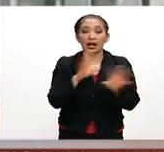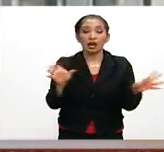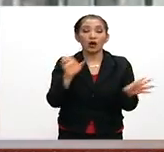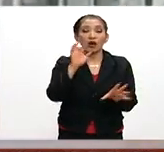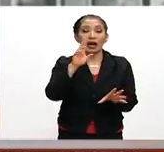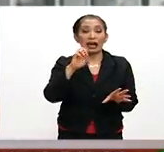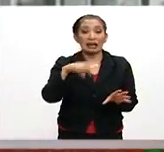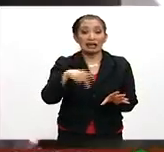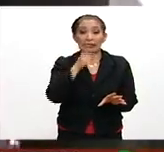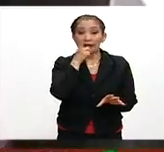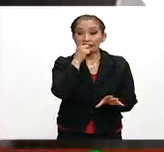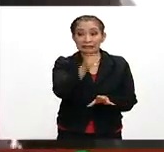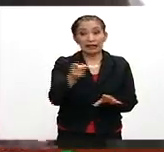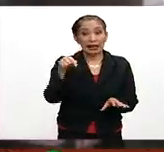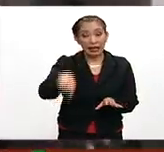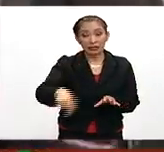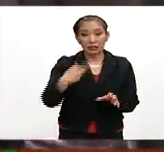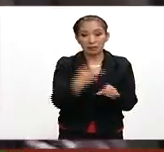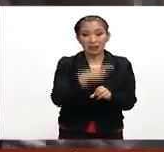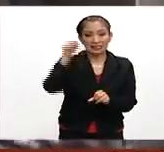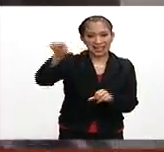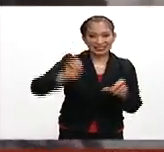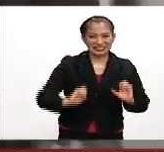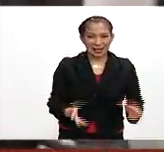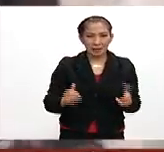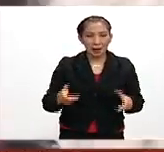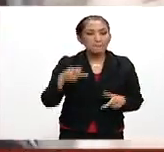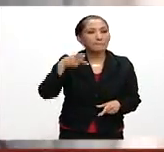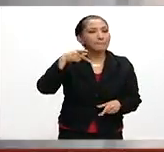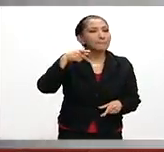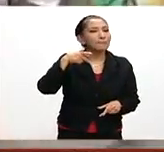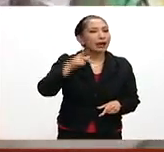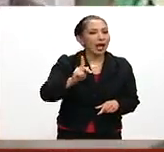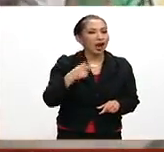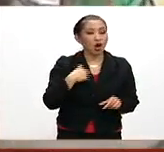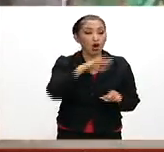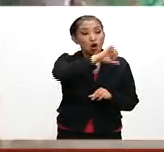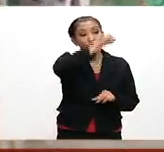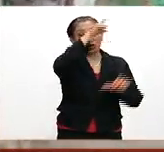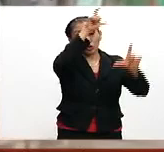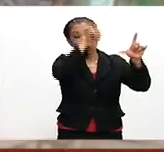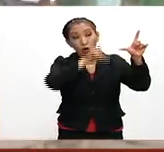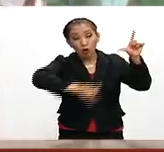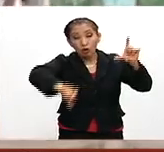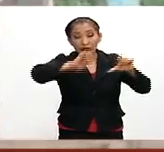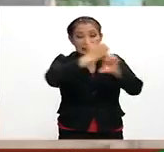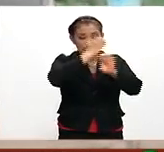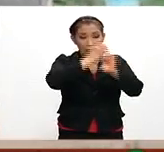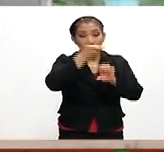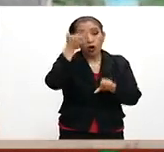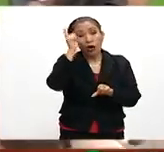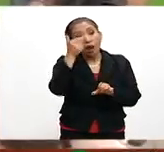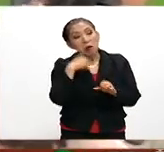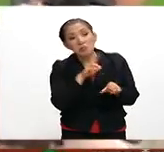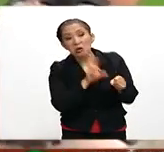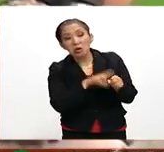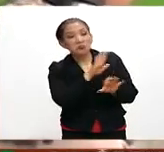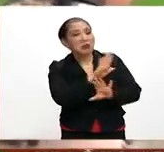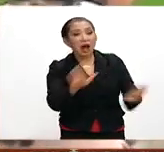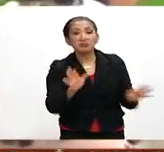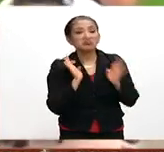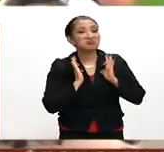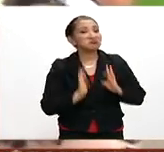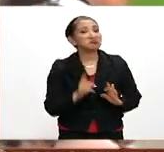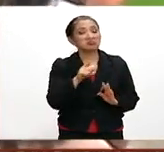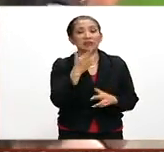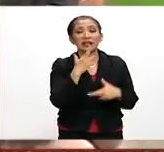la pena pues mencionar que esto está ocurriendo en Chiapas, no obstante en el resto del país se espera con normalidad, con completa